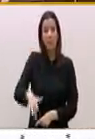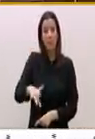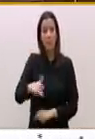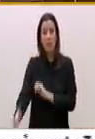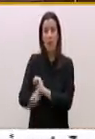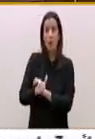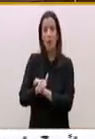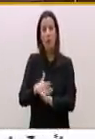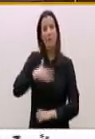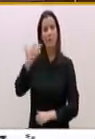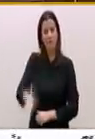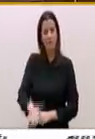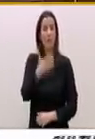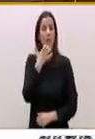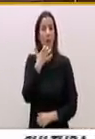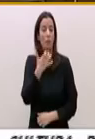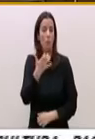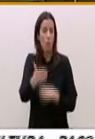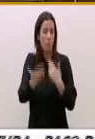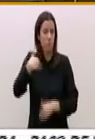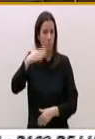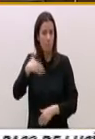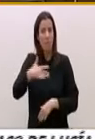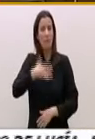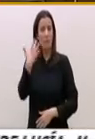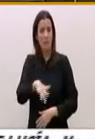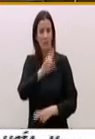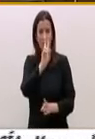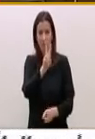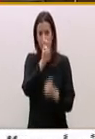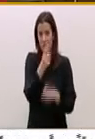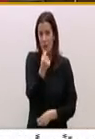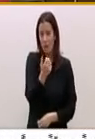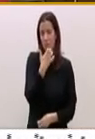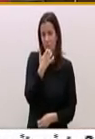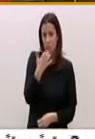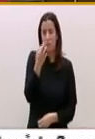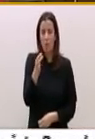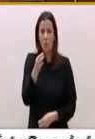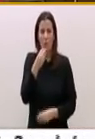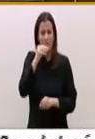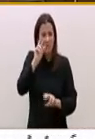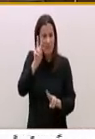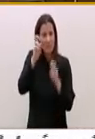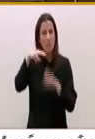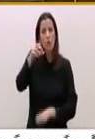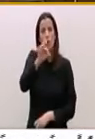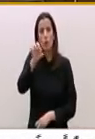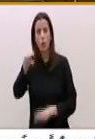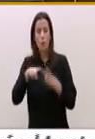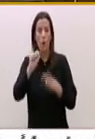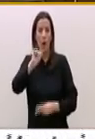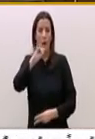Y un ejemplo, me remito a las amnistías fiscales o a la rocambolesca historia del caso NOS y Aizón. He de